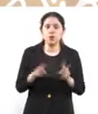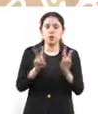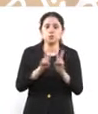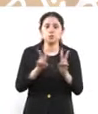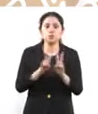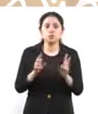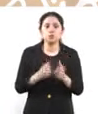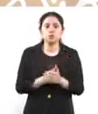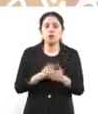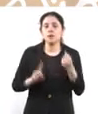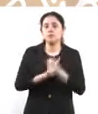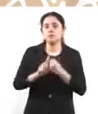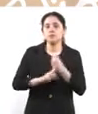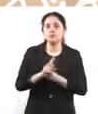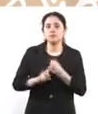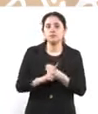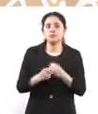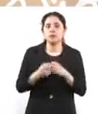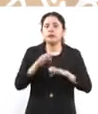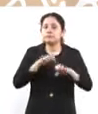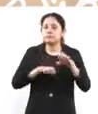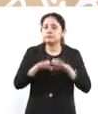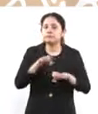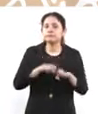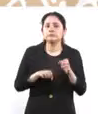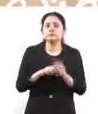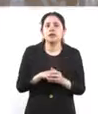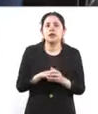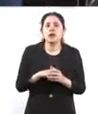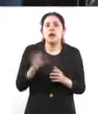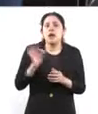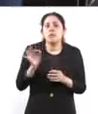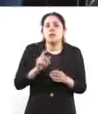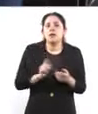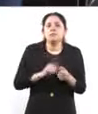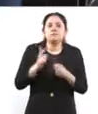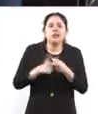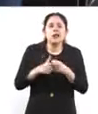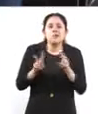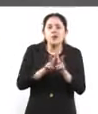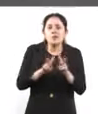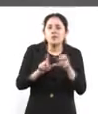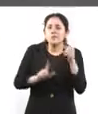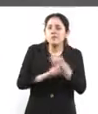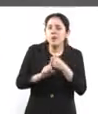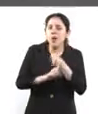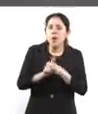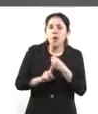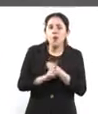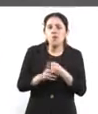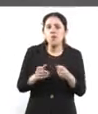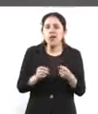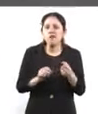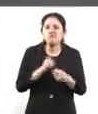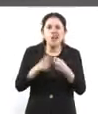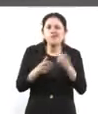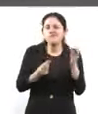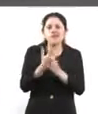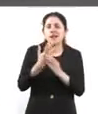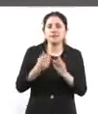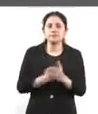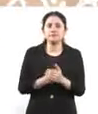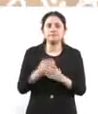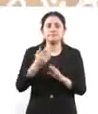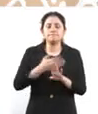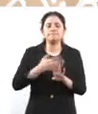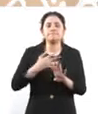brindan empleo, etcétera. En caso de que tengan problema con vecinos, en caso tanto para nuevos como los actuales o que hayan incurrido